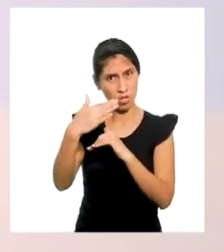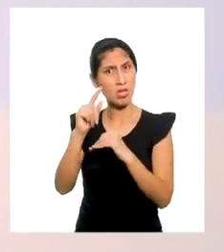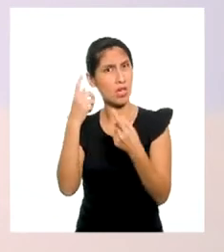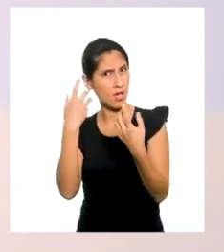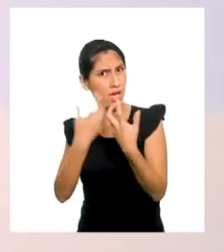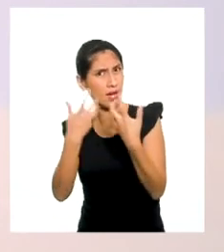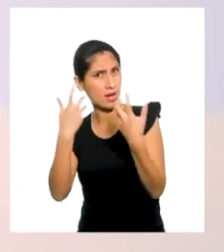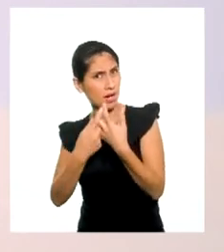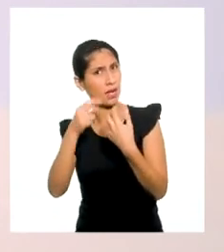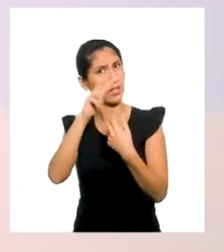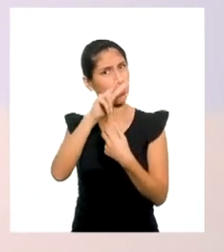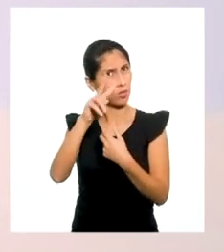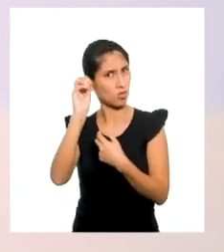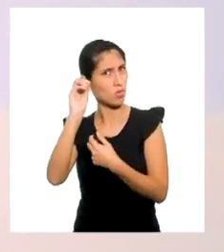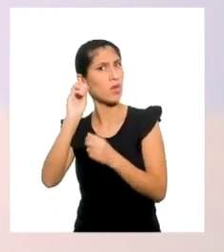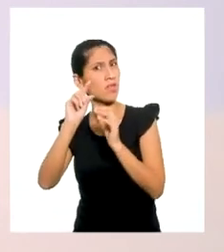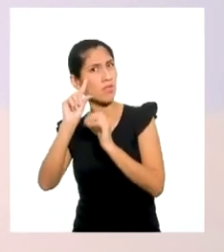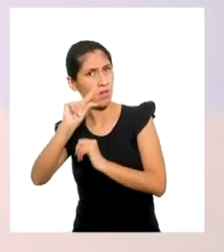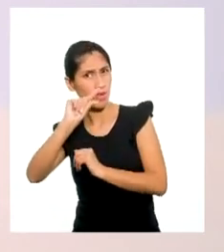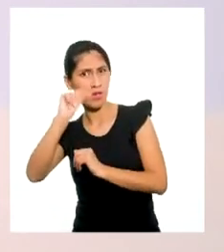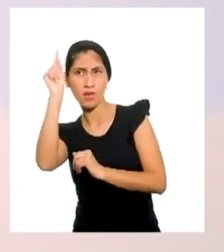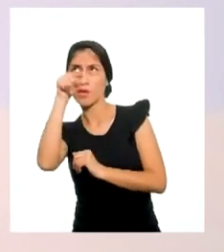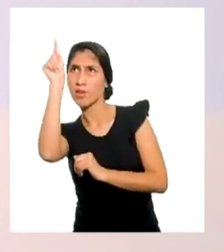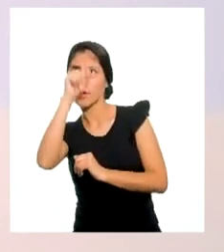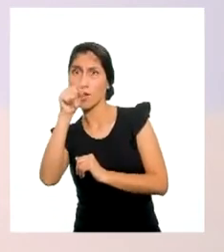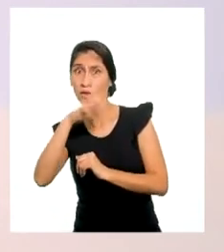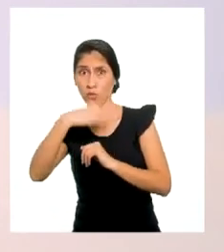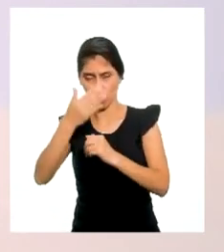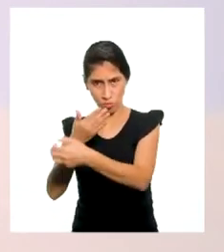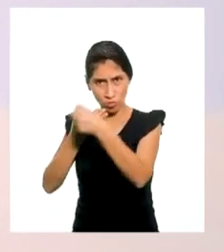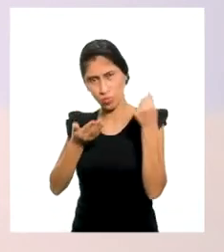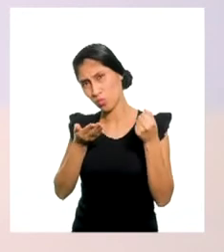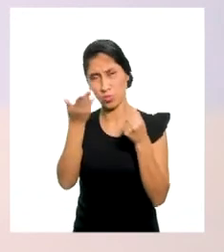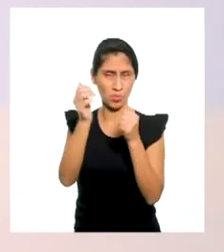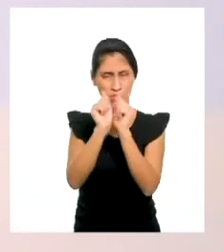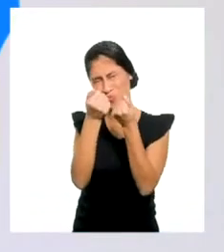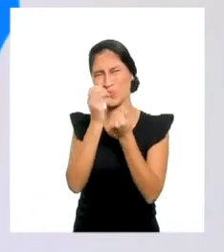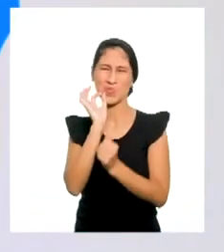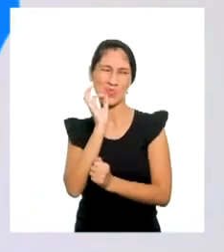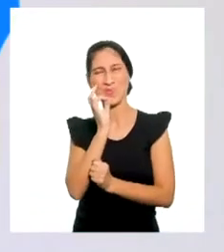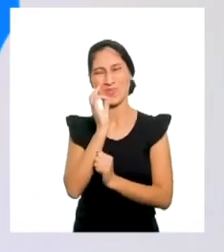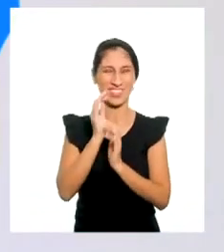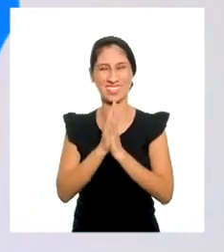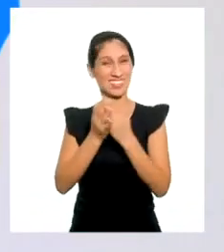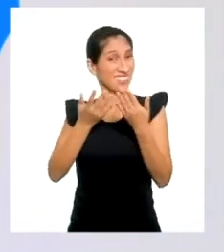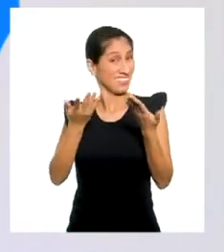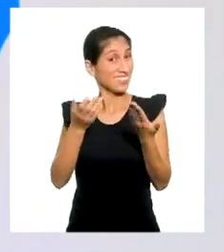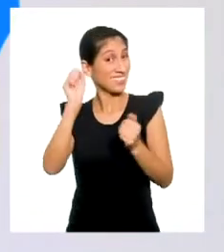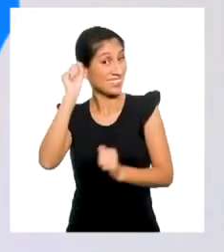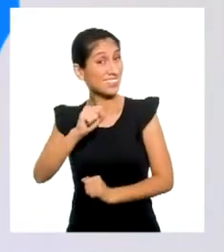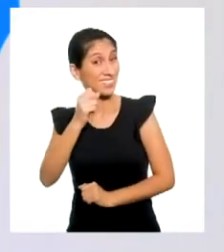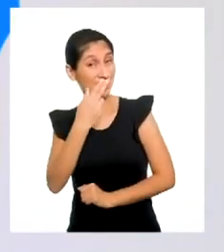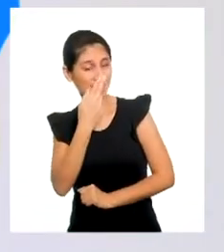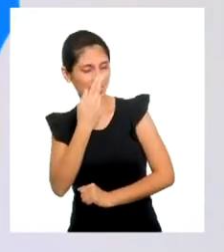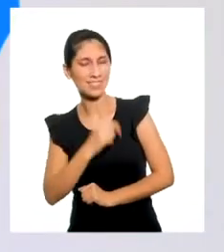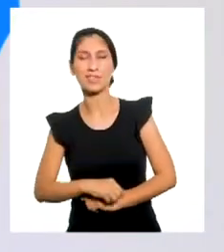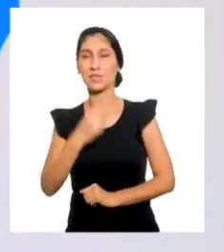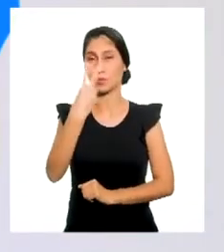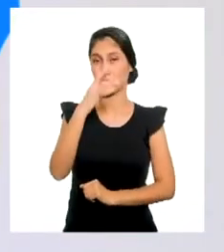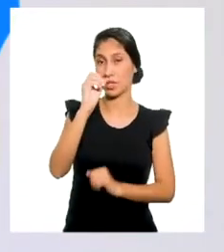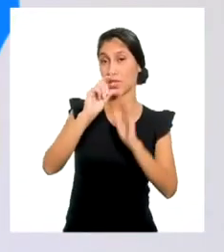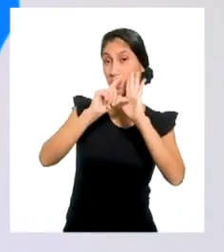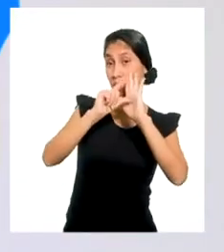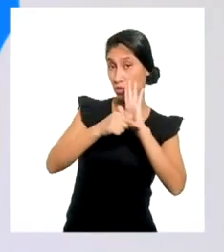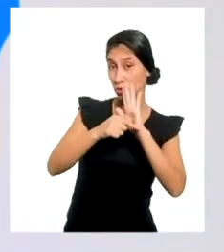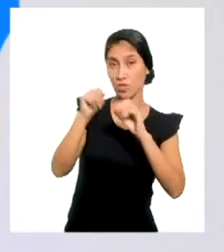220 grados para colocar el rico pancito. Así es, tocino. 20 minutos